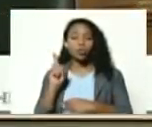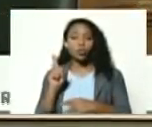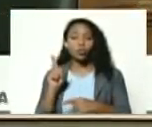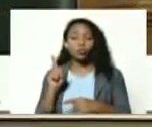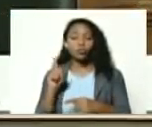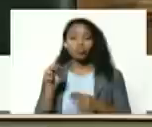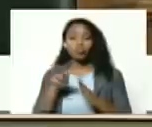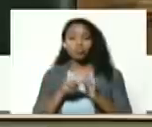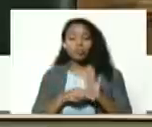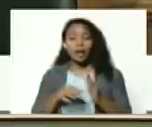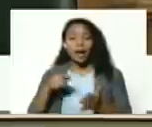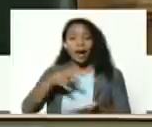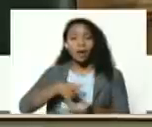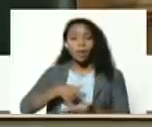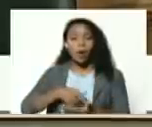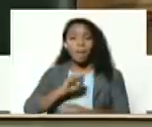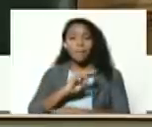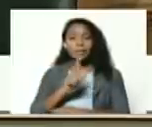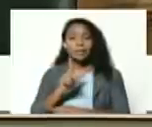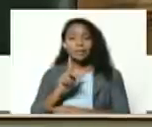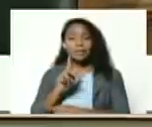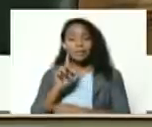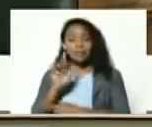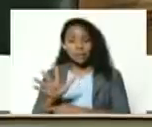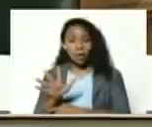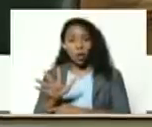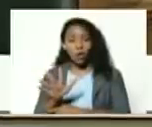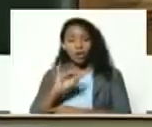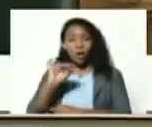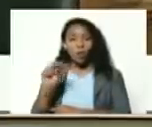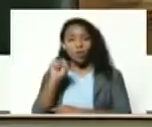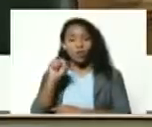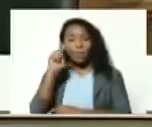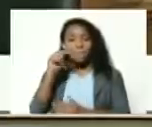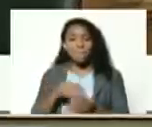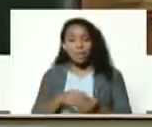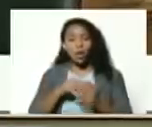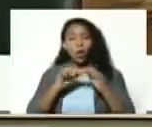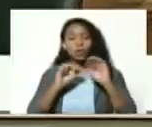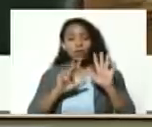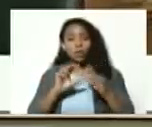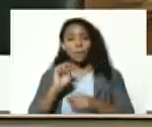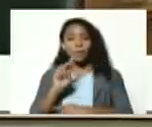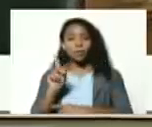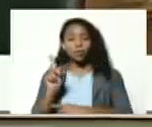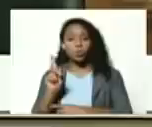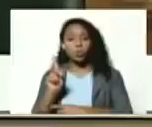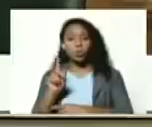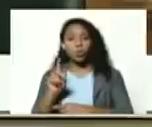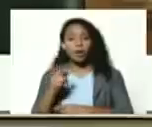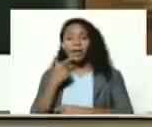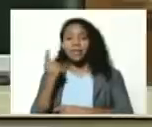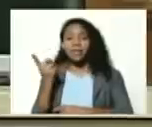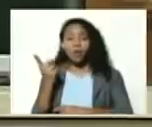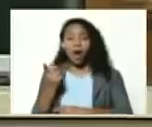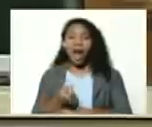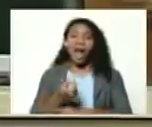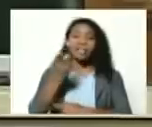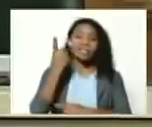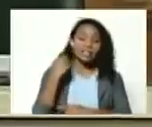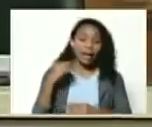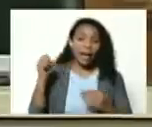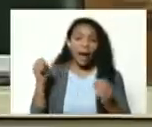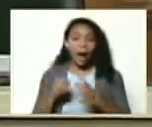de Carabobo el 25 de junio de 1821 cuando dijo ayer en el